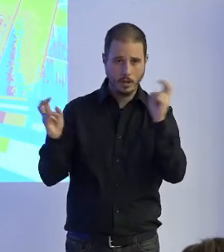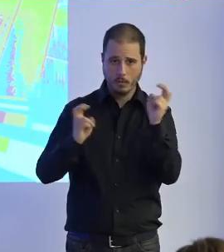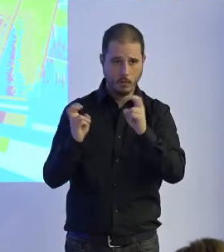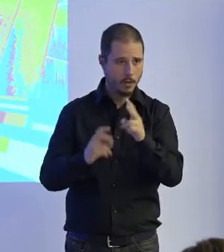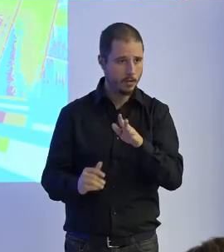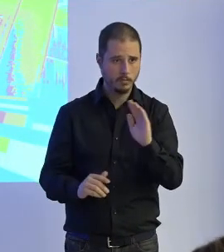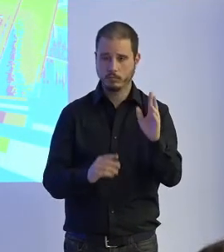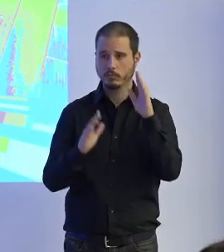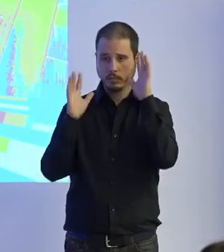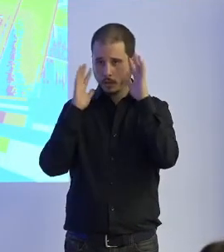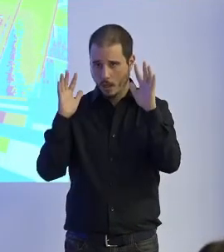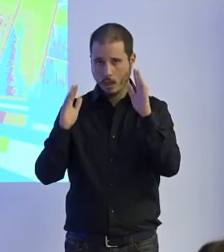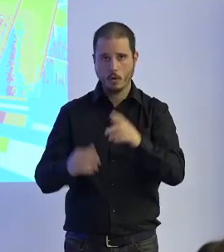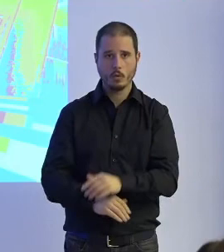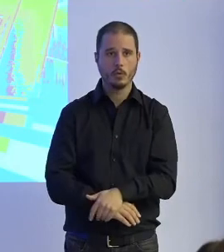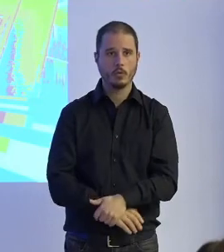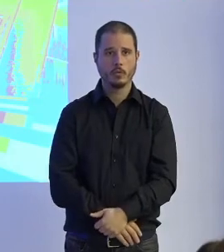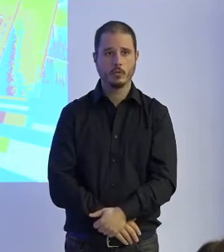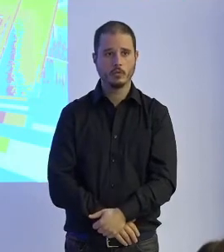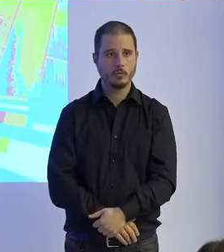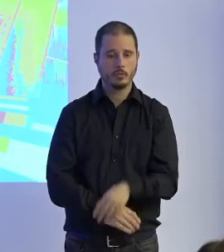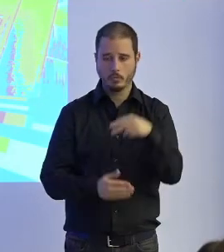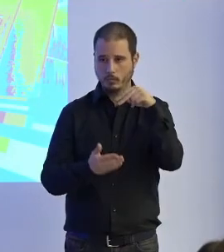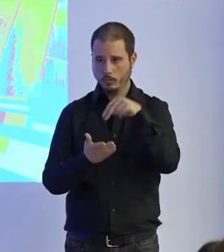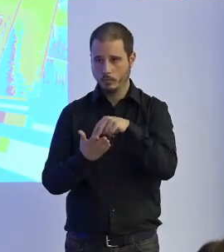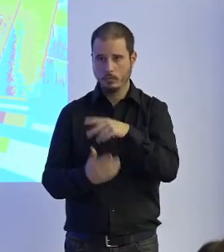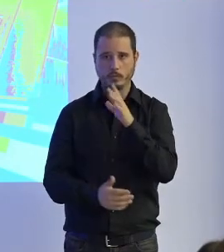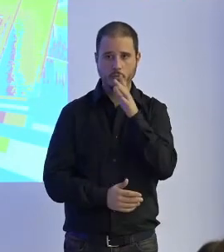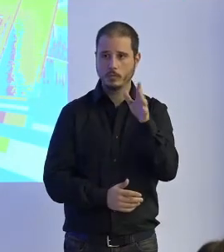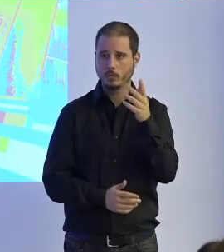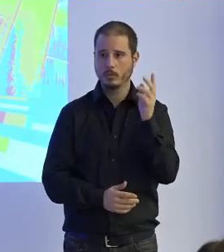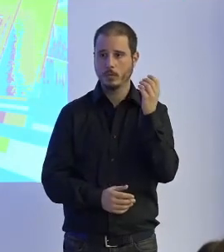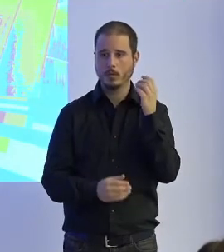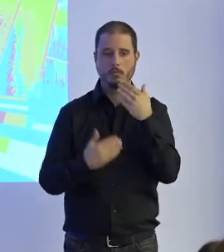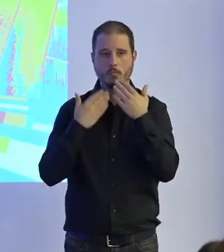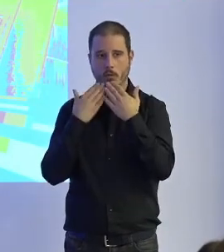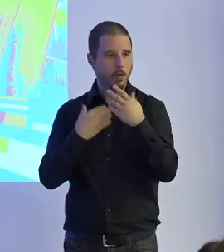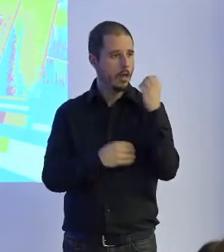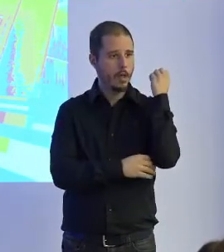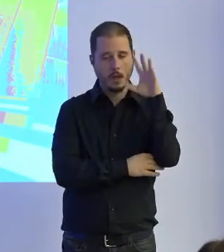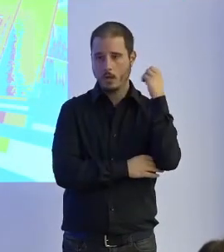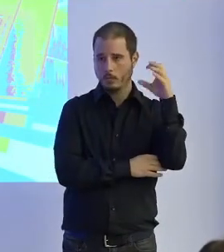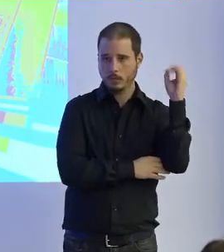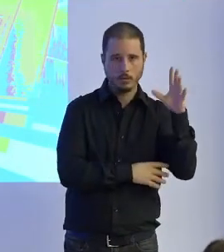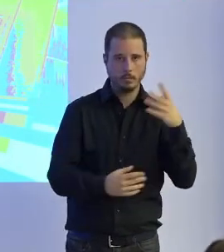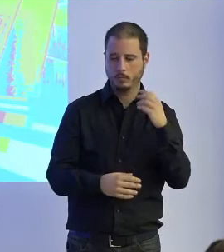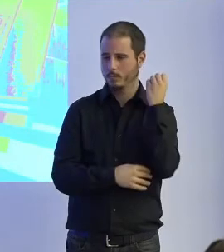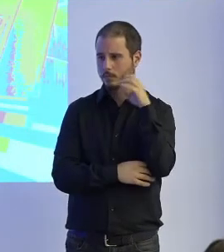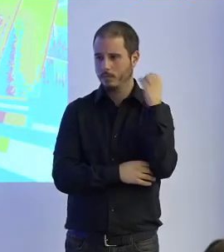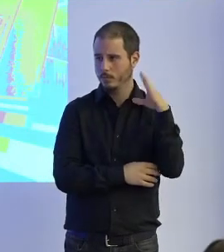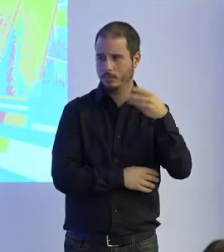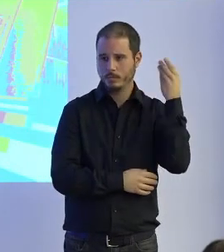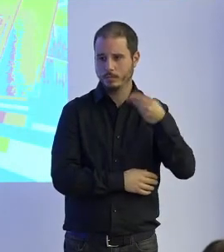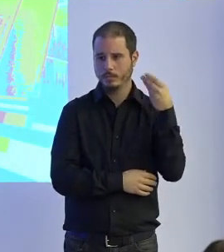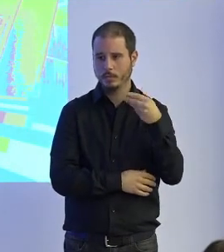cañón por seguir con tanta atención esta sesión gracias a los ponentes que han tenido tres ponentes magníficas y